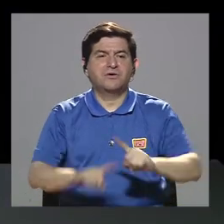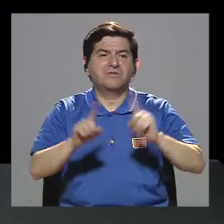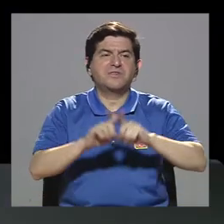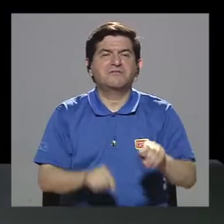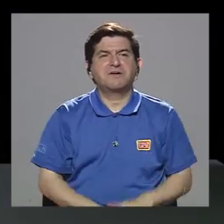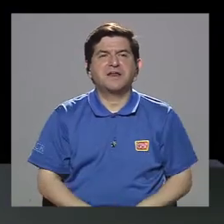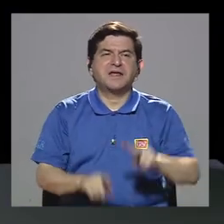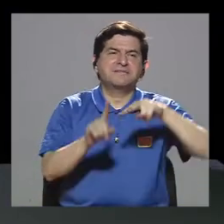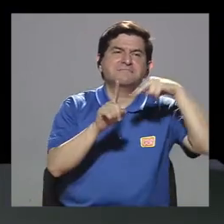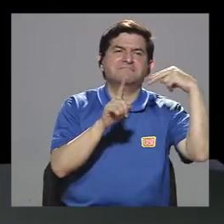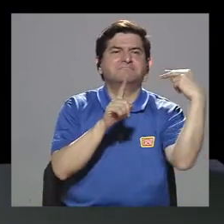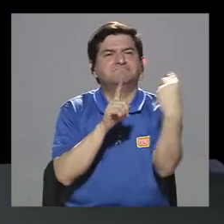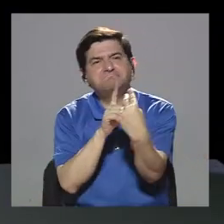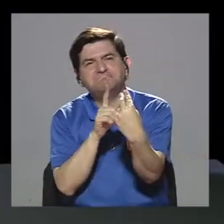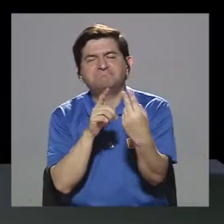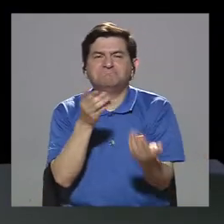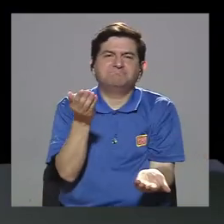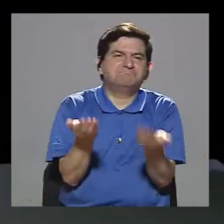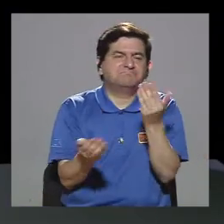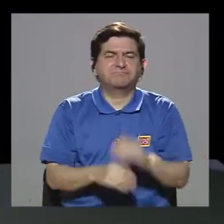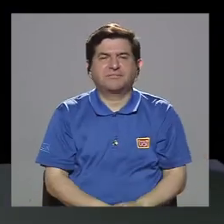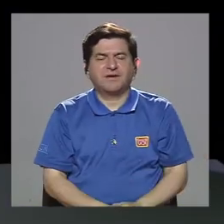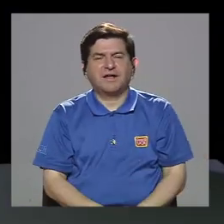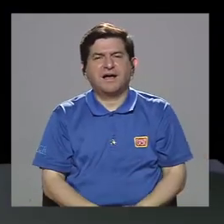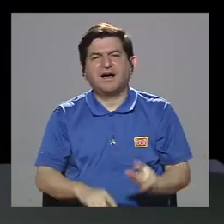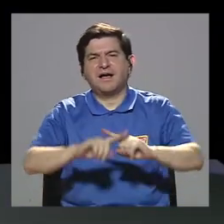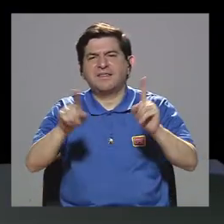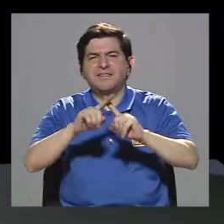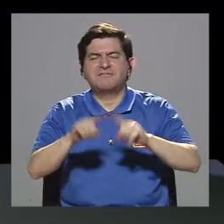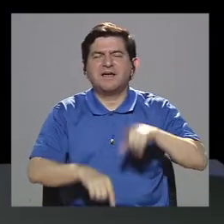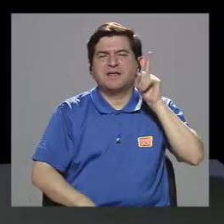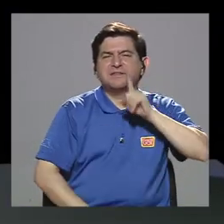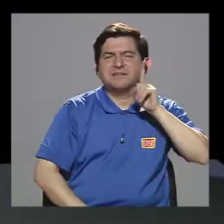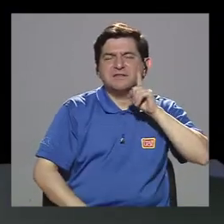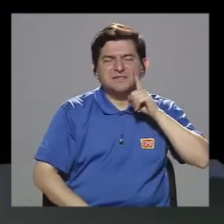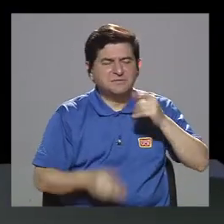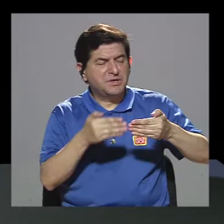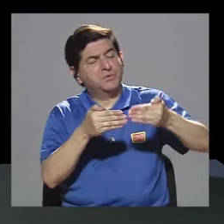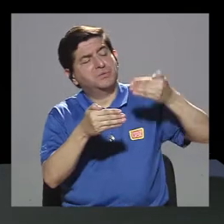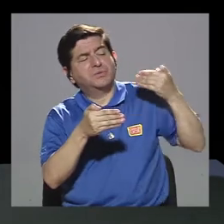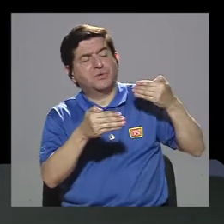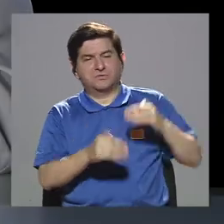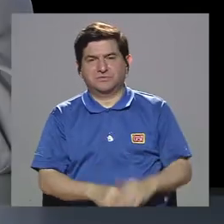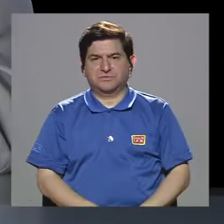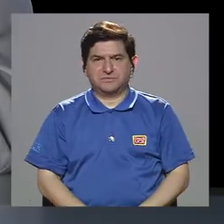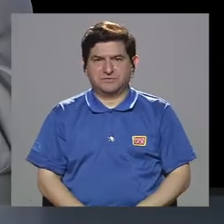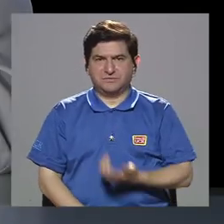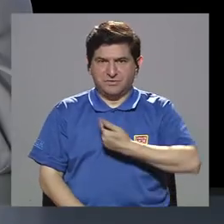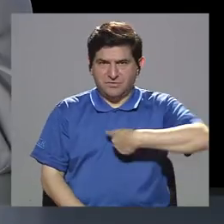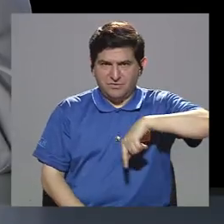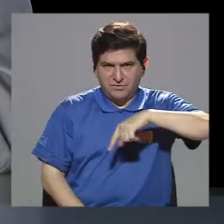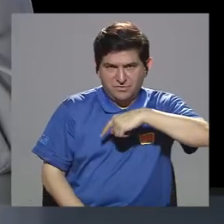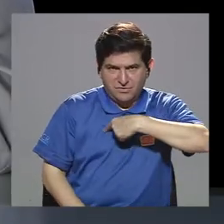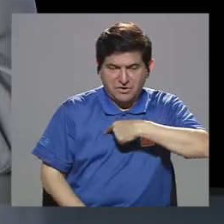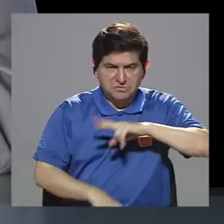de paradigmas, que arrastramos una serie de mitos que hace que lo que